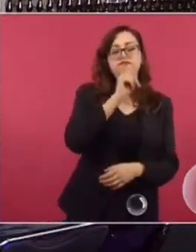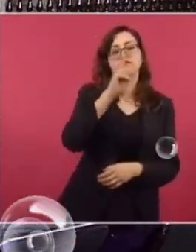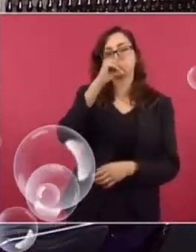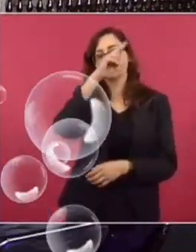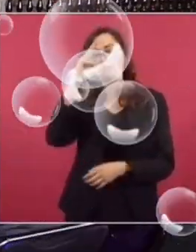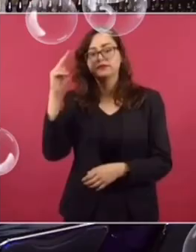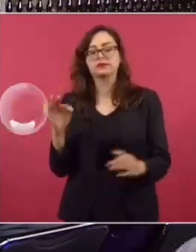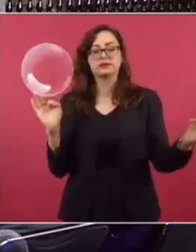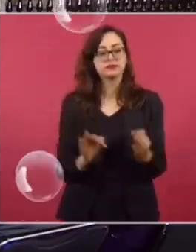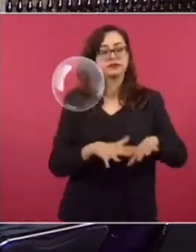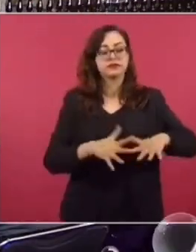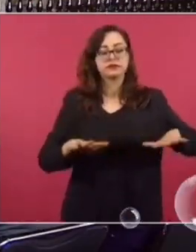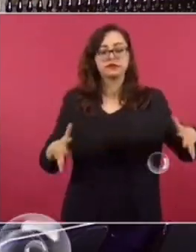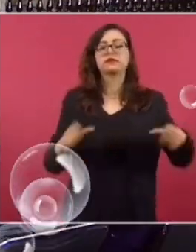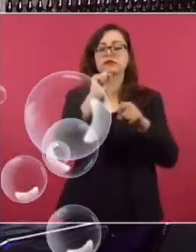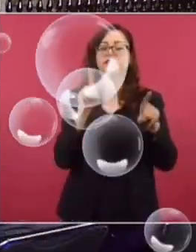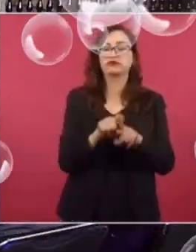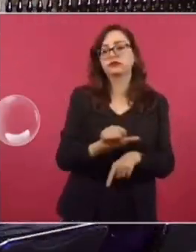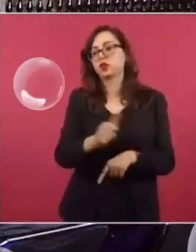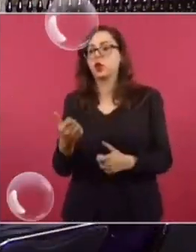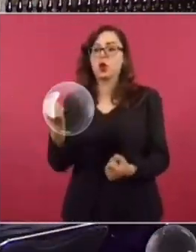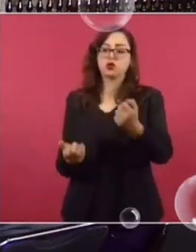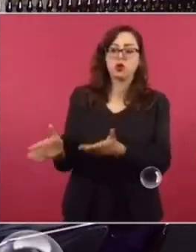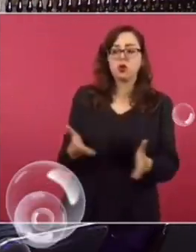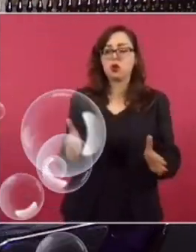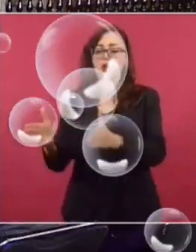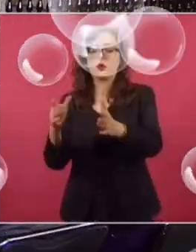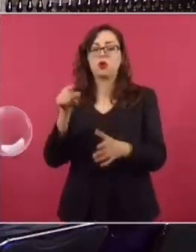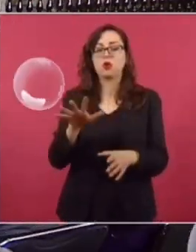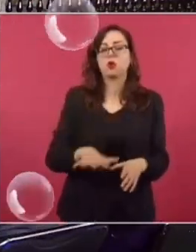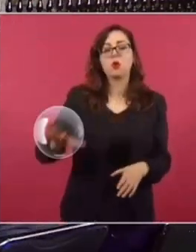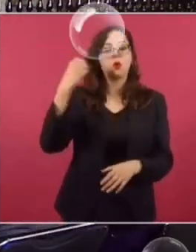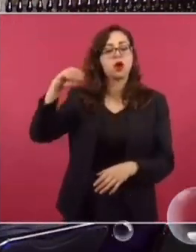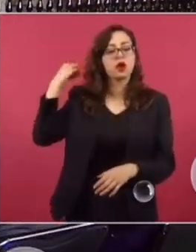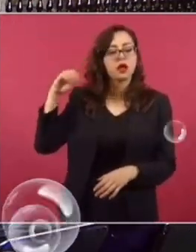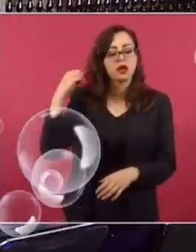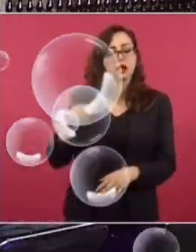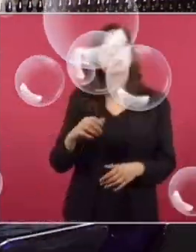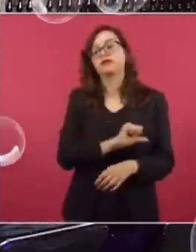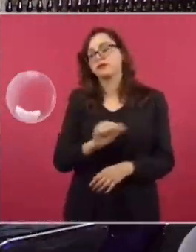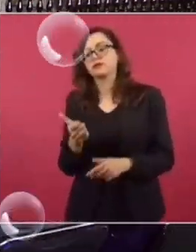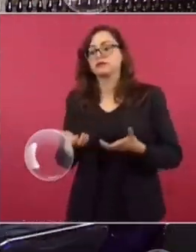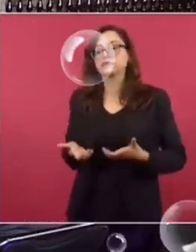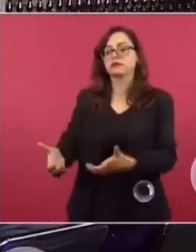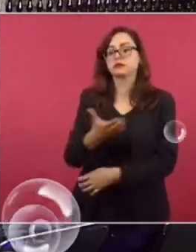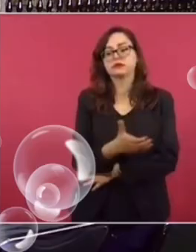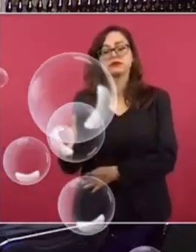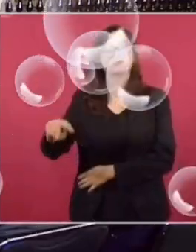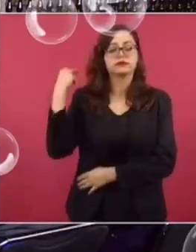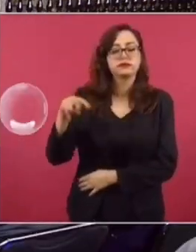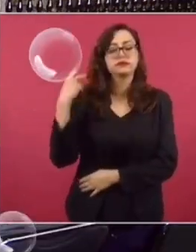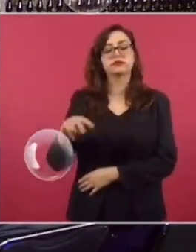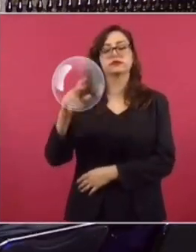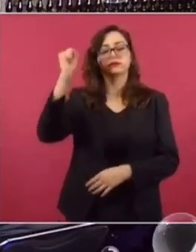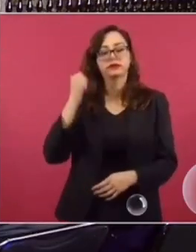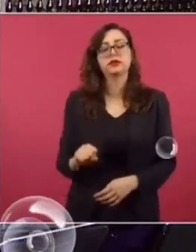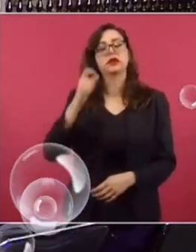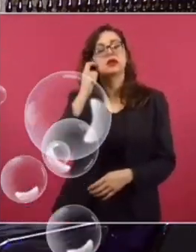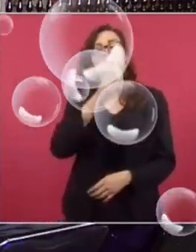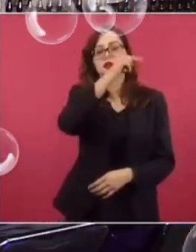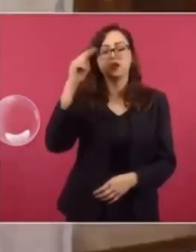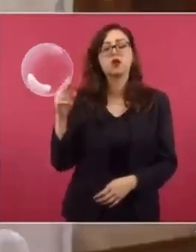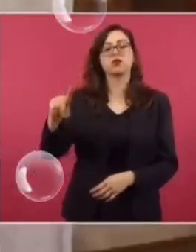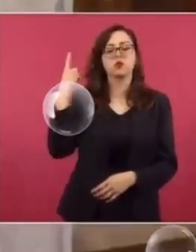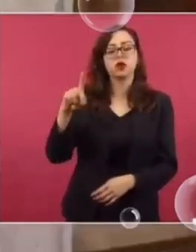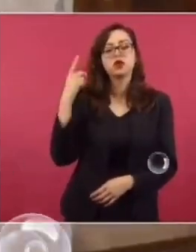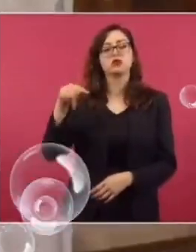Nayarit, en la costa, las autopistas de la costa y el Istmo de Oaxaca, los caminos rurales de Veracruz, Hinaloa, Sonora, Guerrero, Nayarit, Durango, Tabasco,